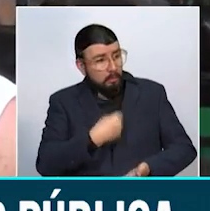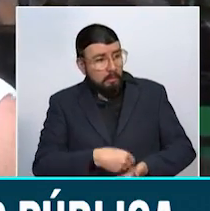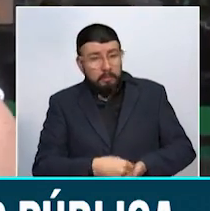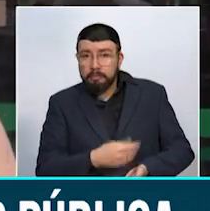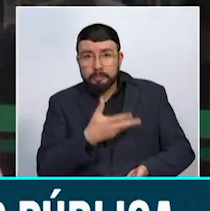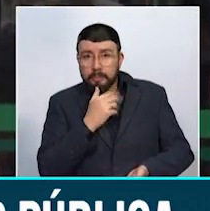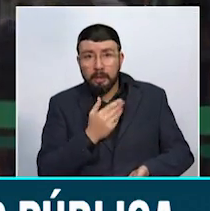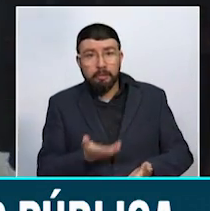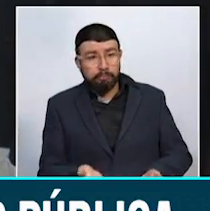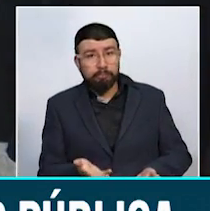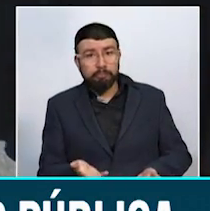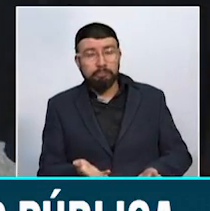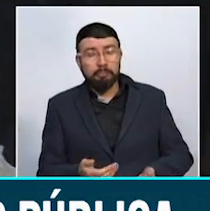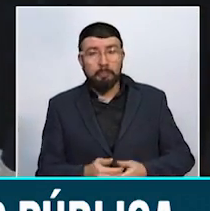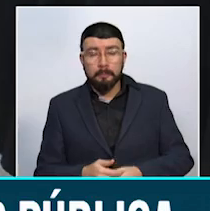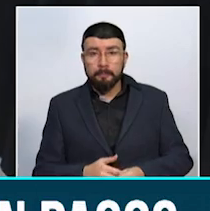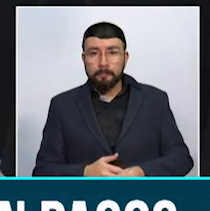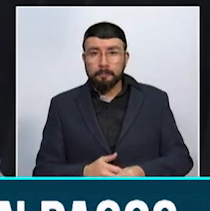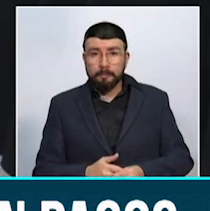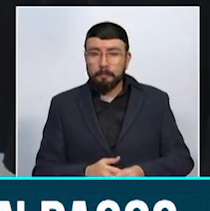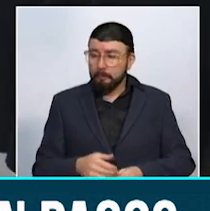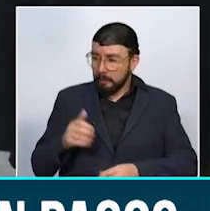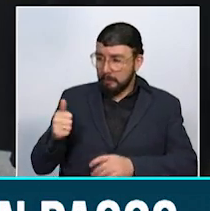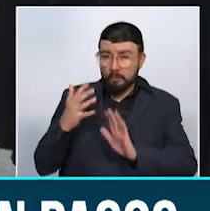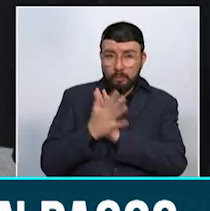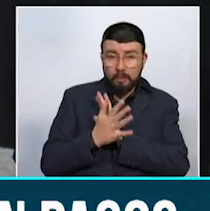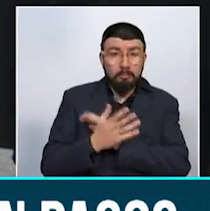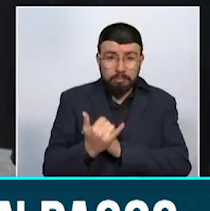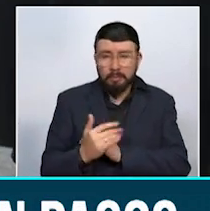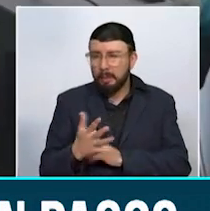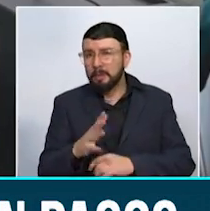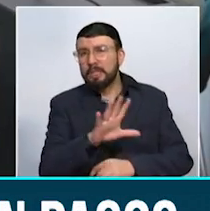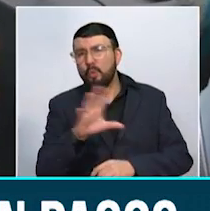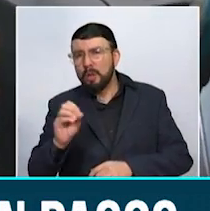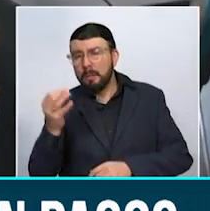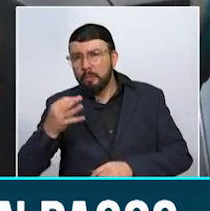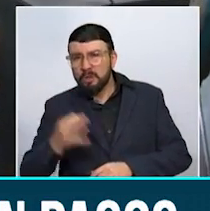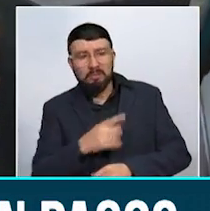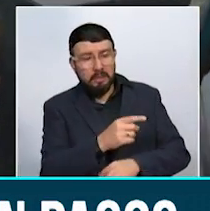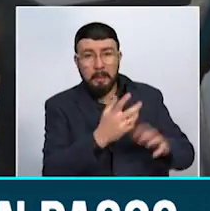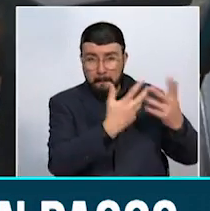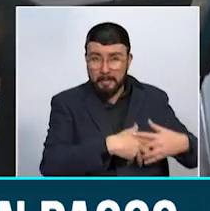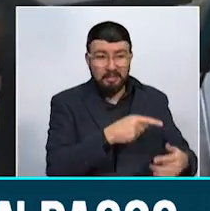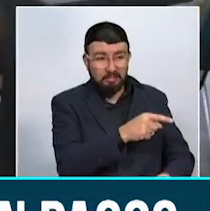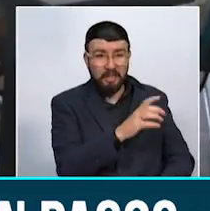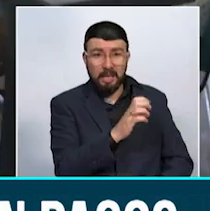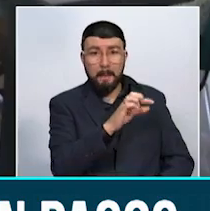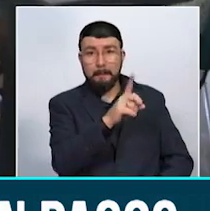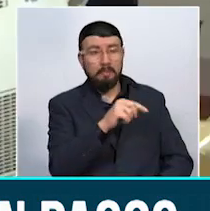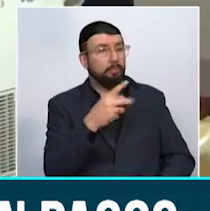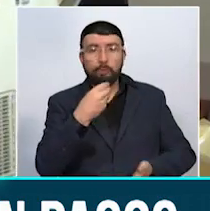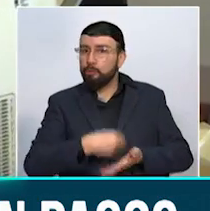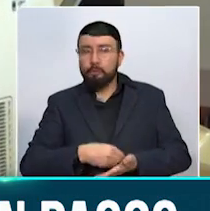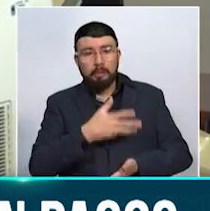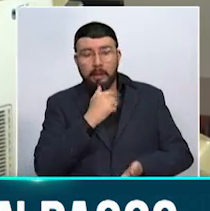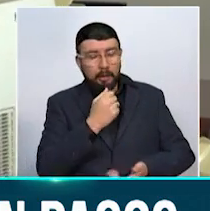hospitales públicos y privados. La funcionaria agregó que al menos el 50% de las empresas promotoras de salud no están cumpliendo con la red.